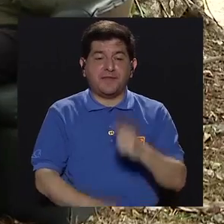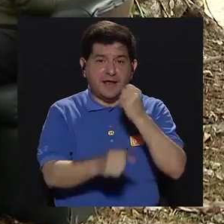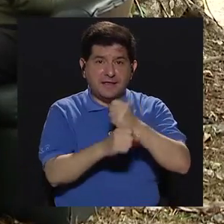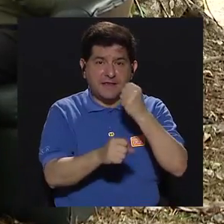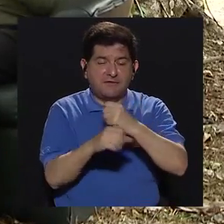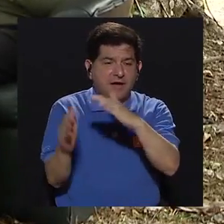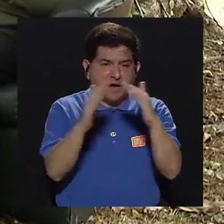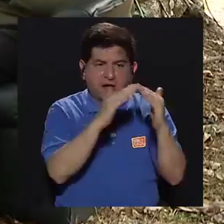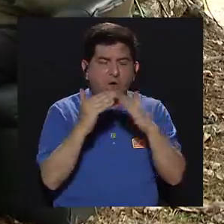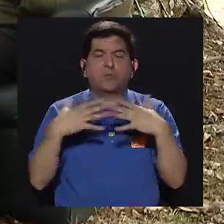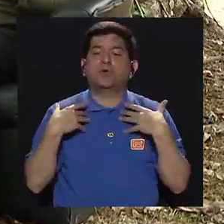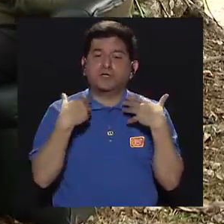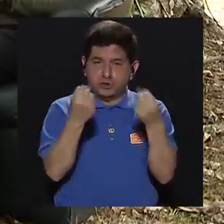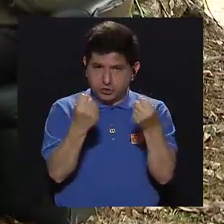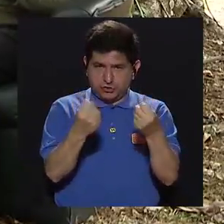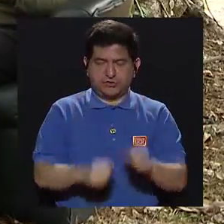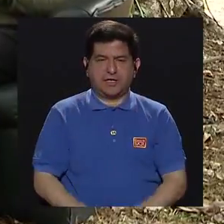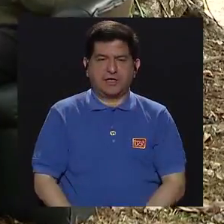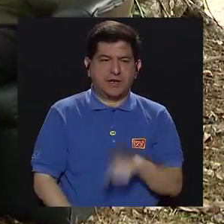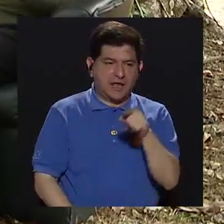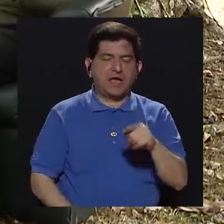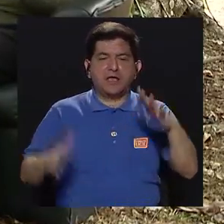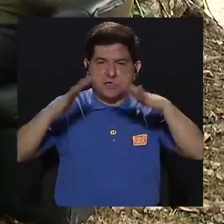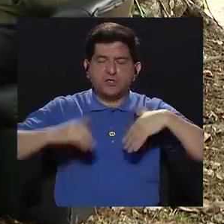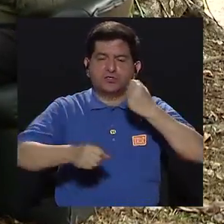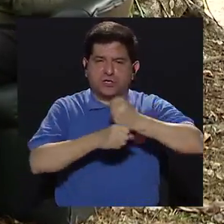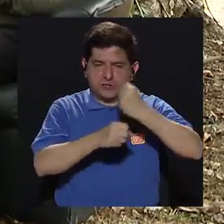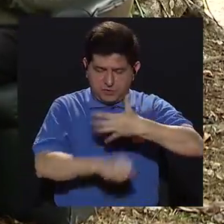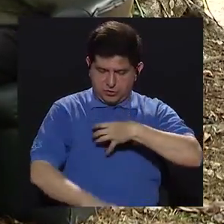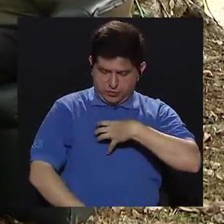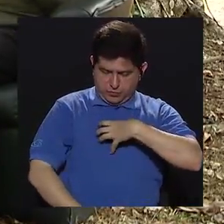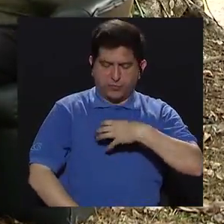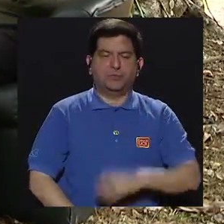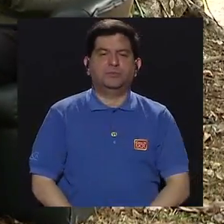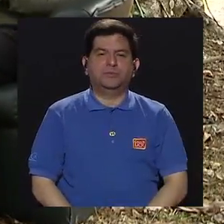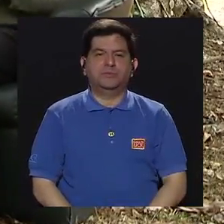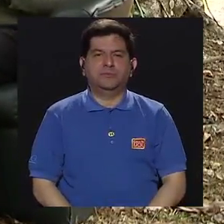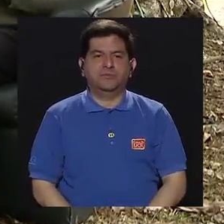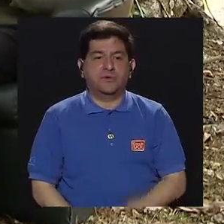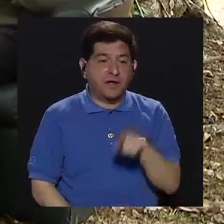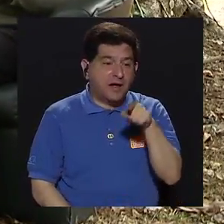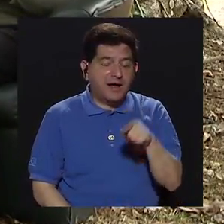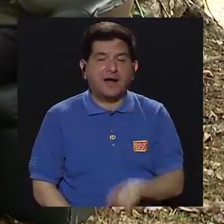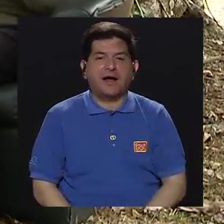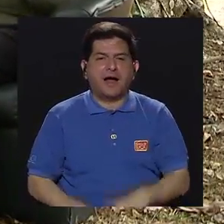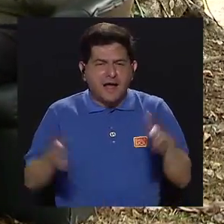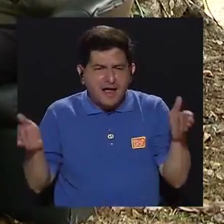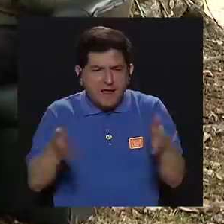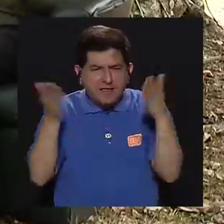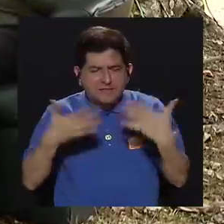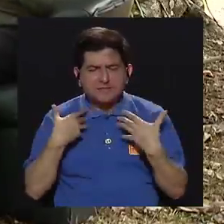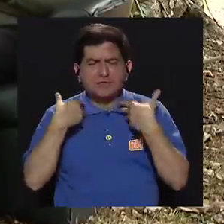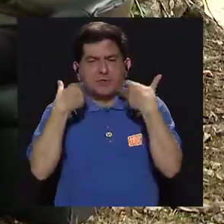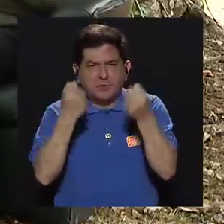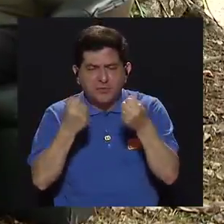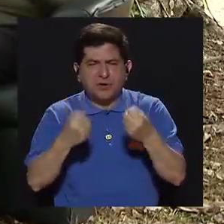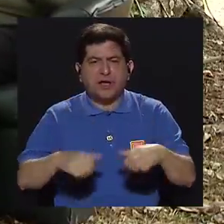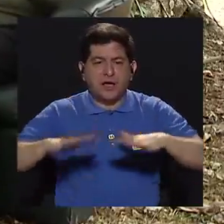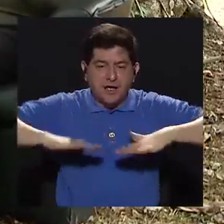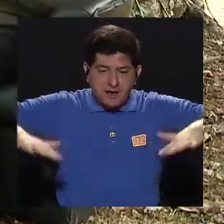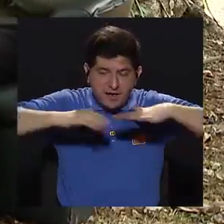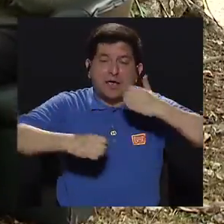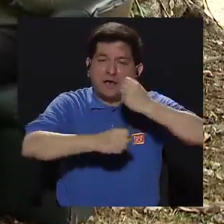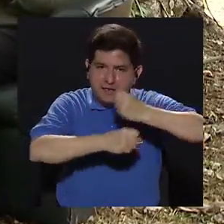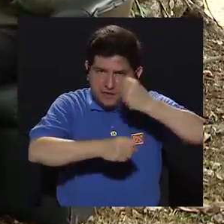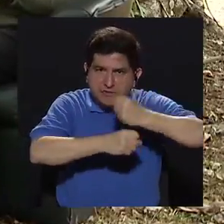donde trabaja con poblaciones sanas, insertadas en su medio laboral, trabajando aspectos de promoción de la salud en el